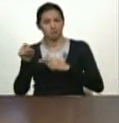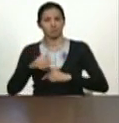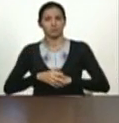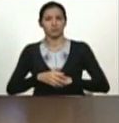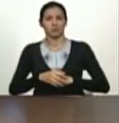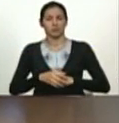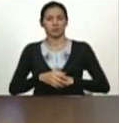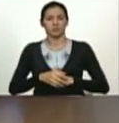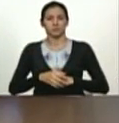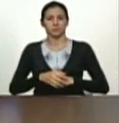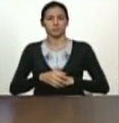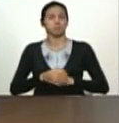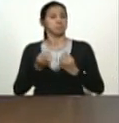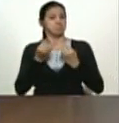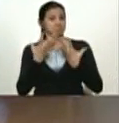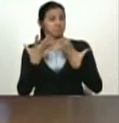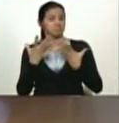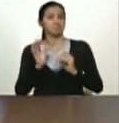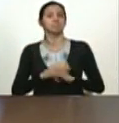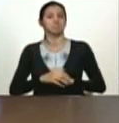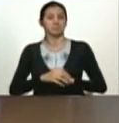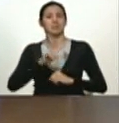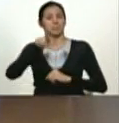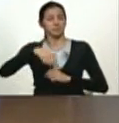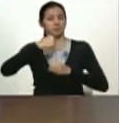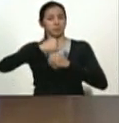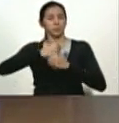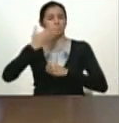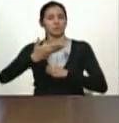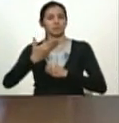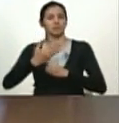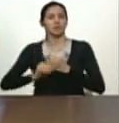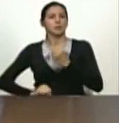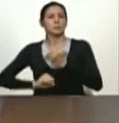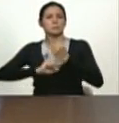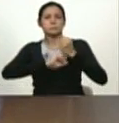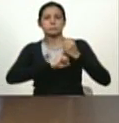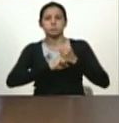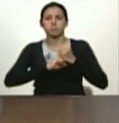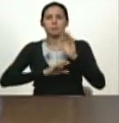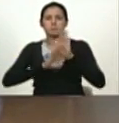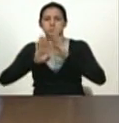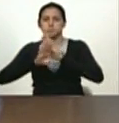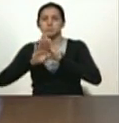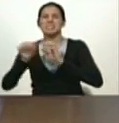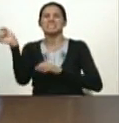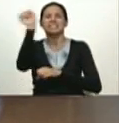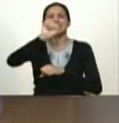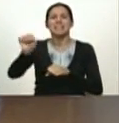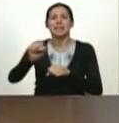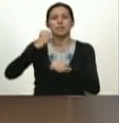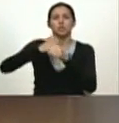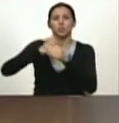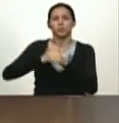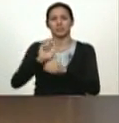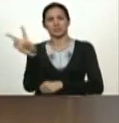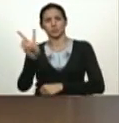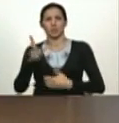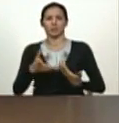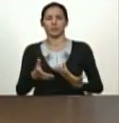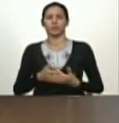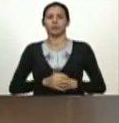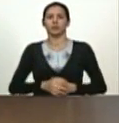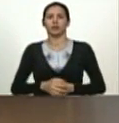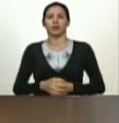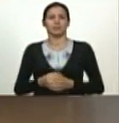Y bueno, jugó un papel tremendo en la reconstrucción del movimiento sindical venezolano. en esos momentos